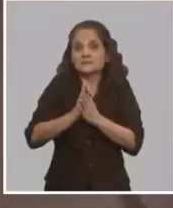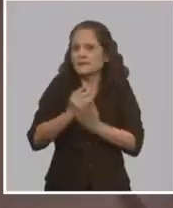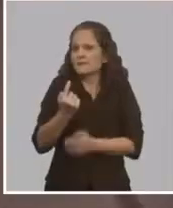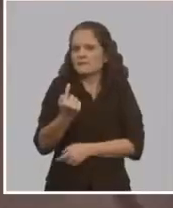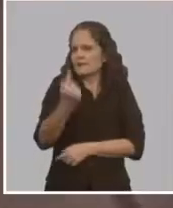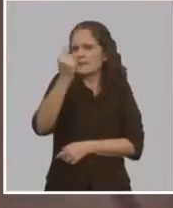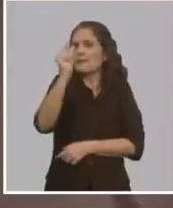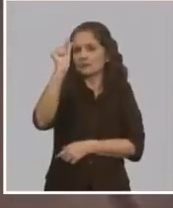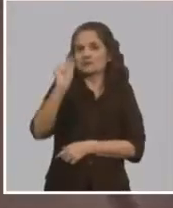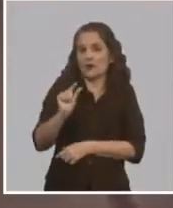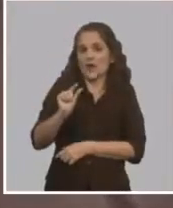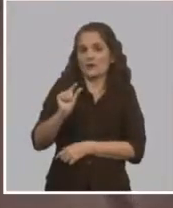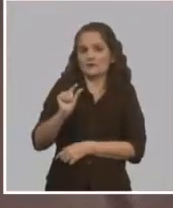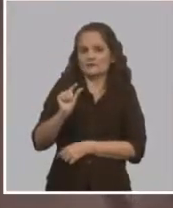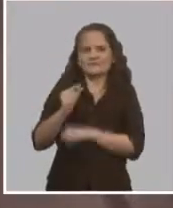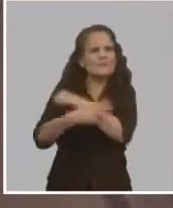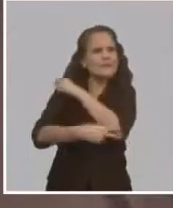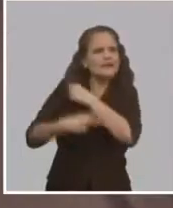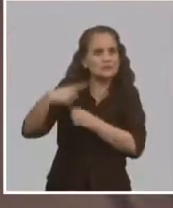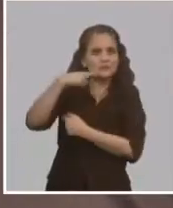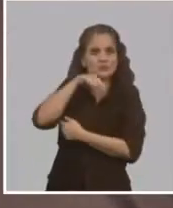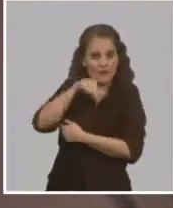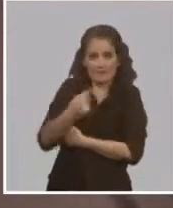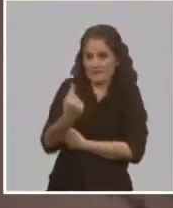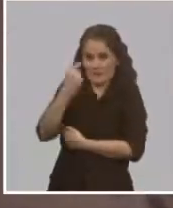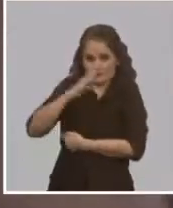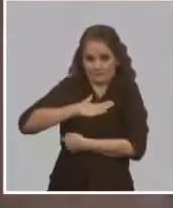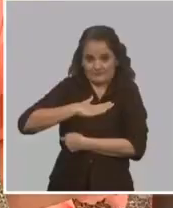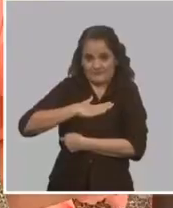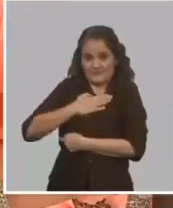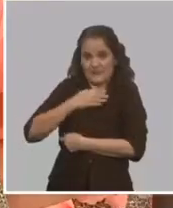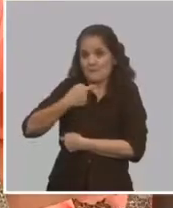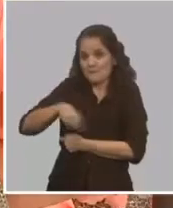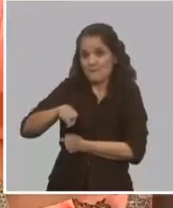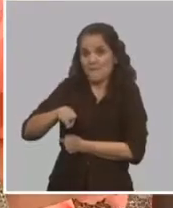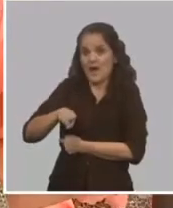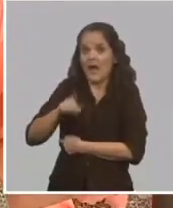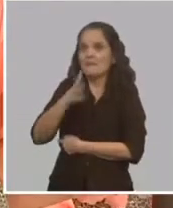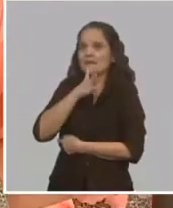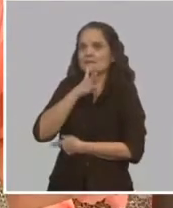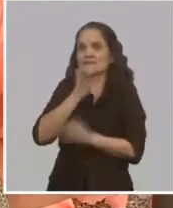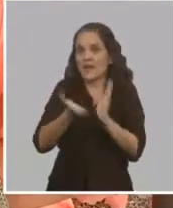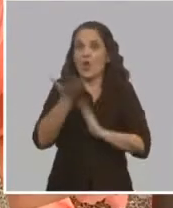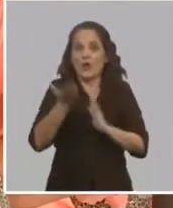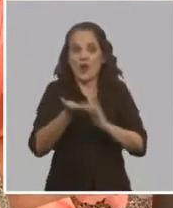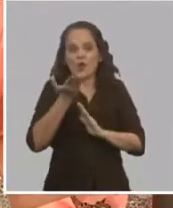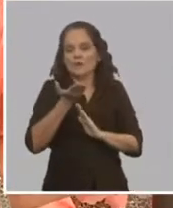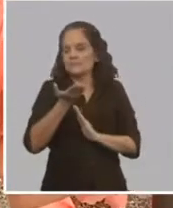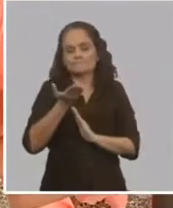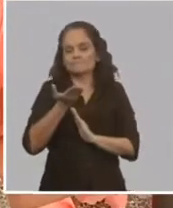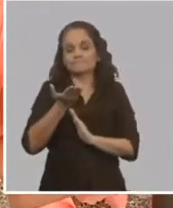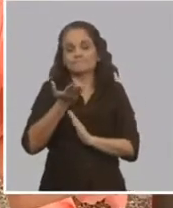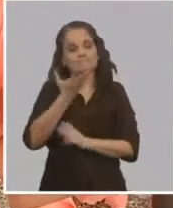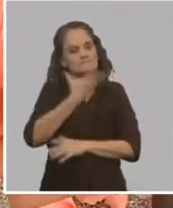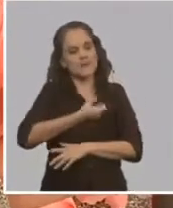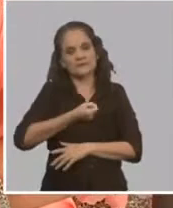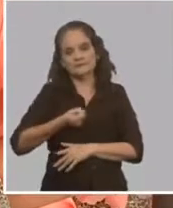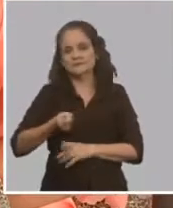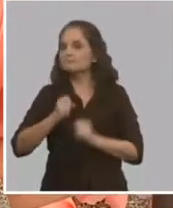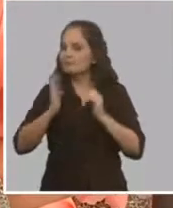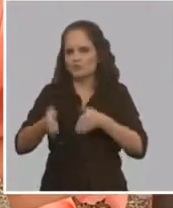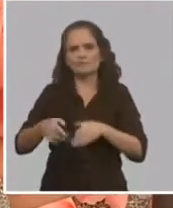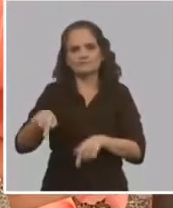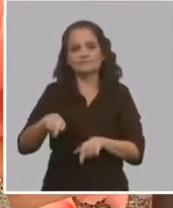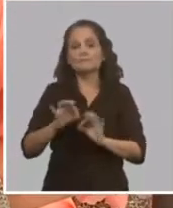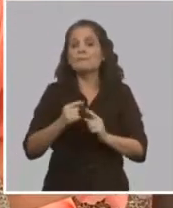pensíamos, a ver, entre los dos conversamos y decía, se va a salvar, se va a salvar, y realmente no pudo ser así. Pero bueno,